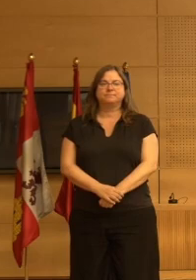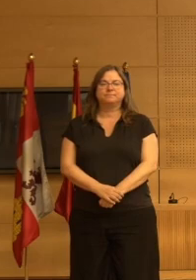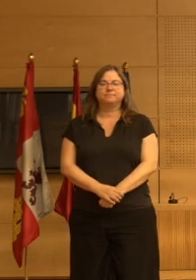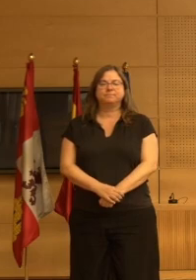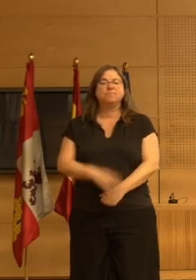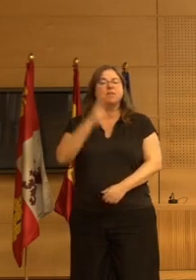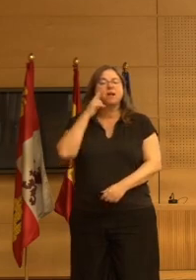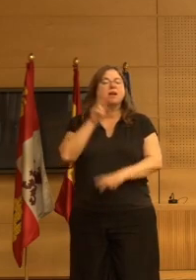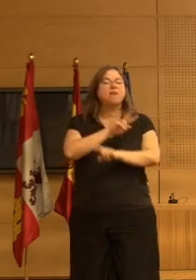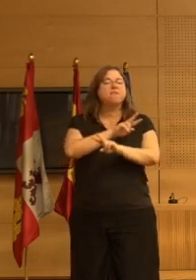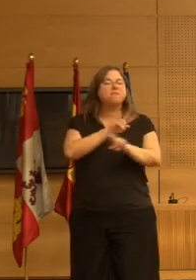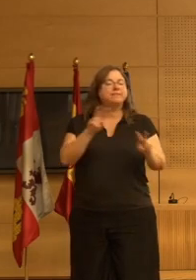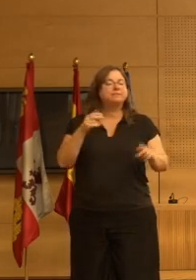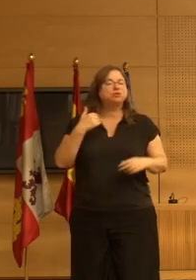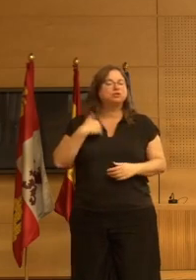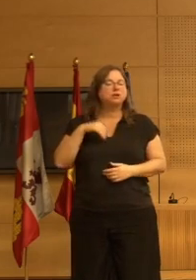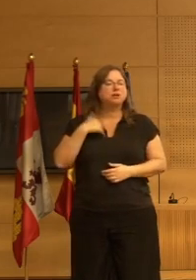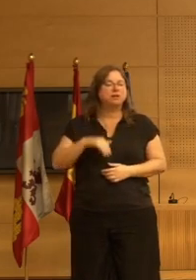visto los